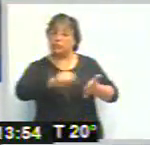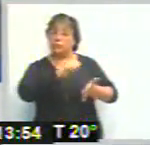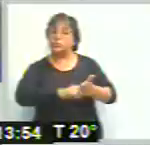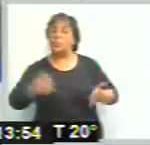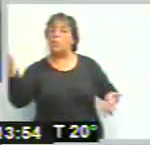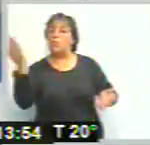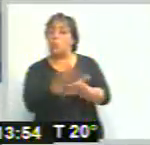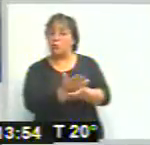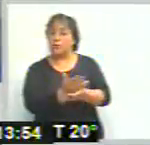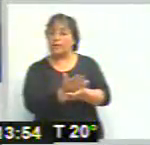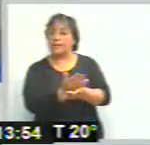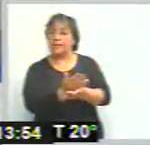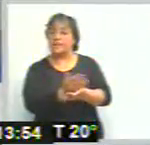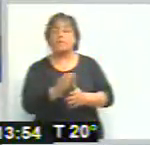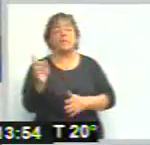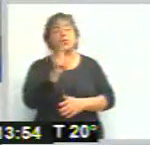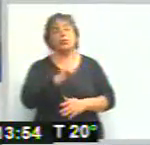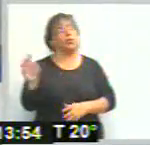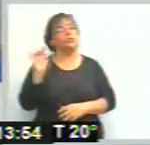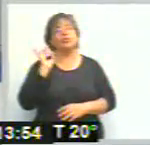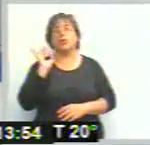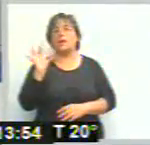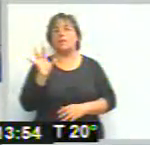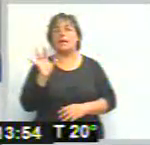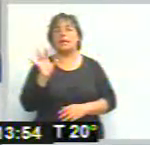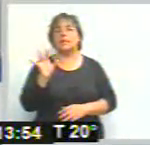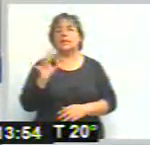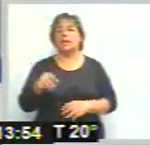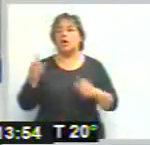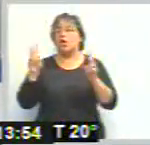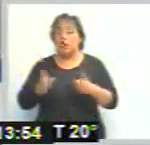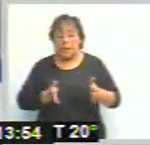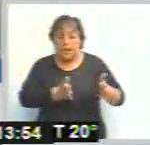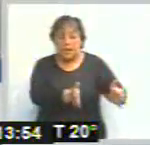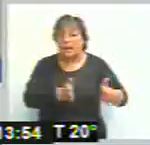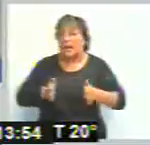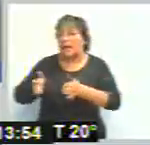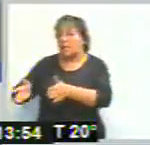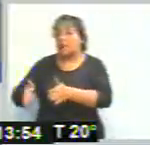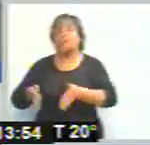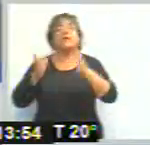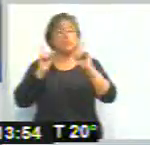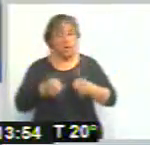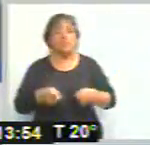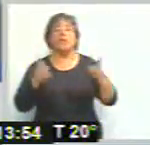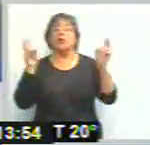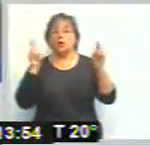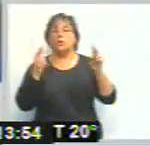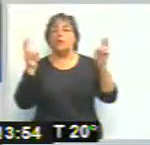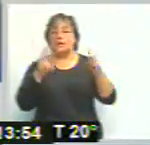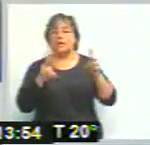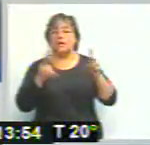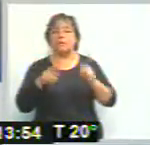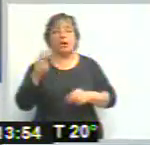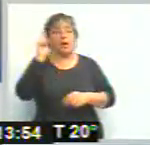no solamente cuestiones relacionadas con el carril selectivo, sino también cuestiones que infrinjan la